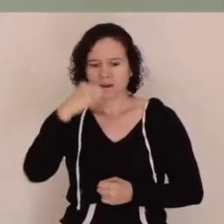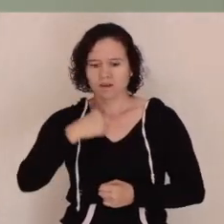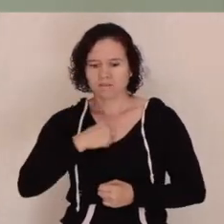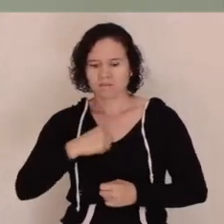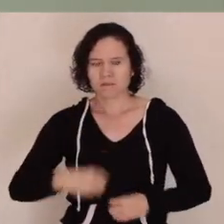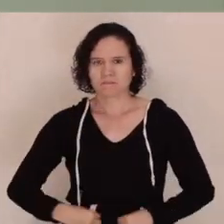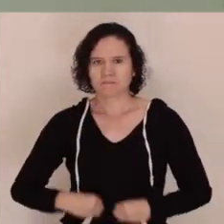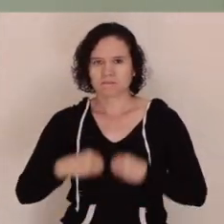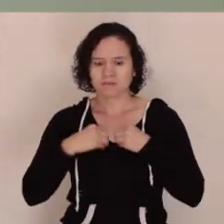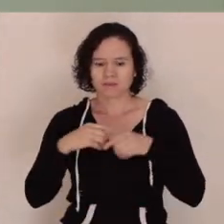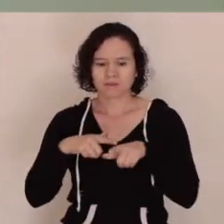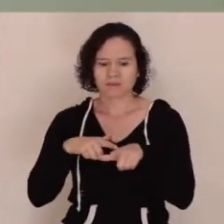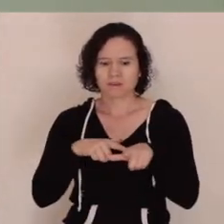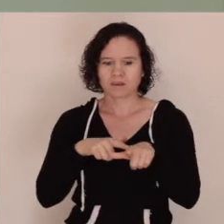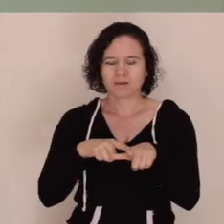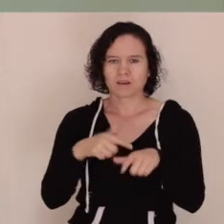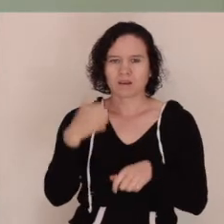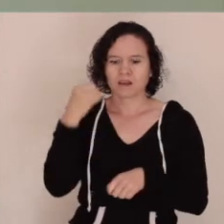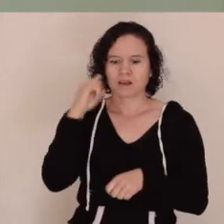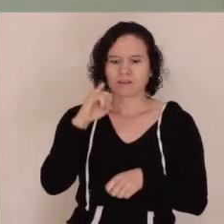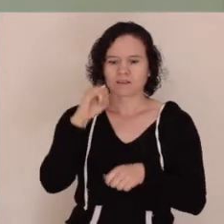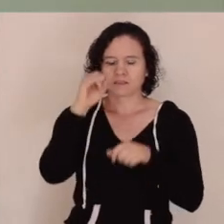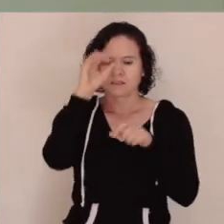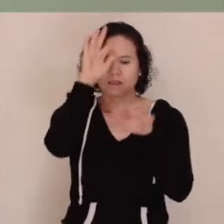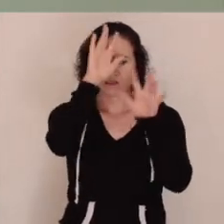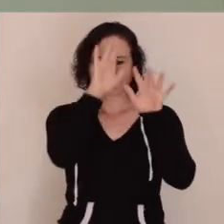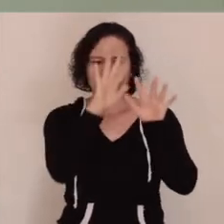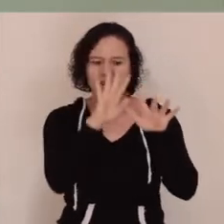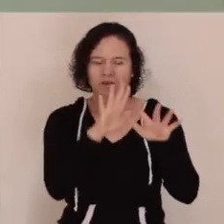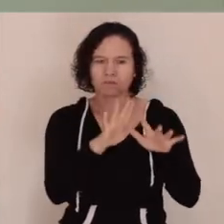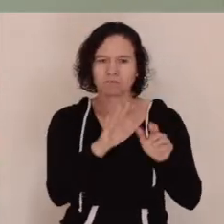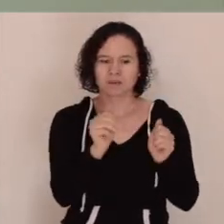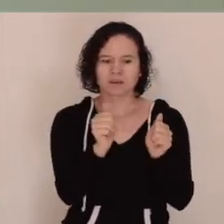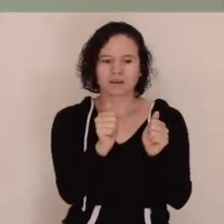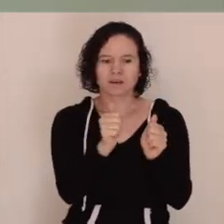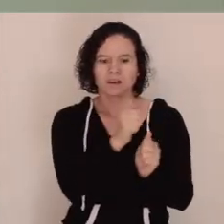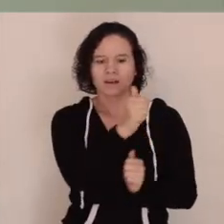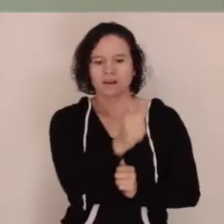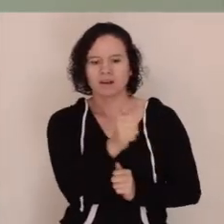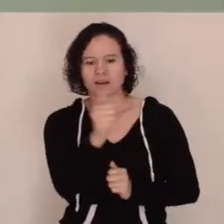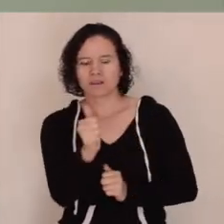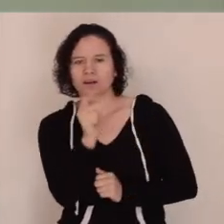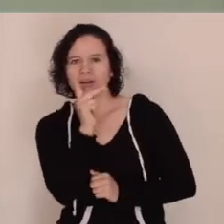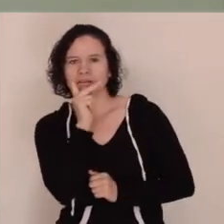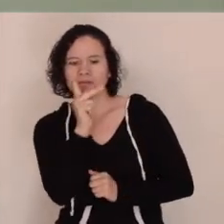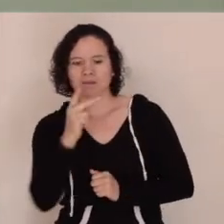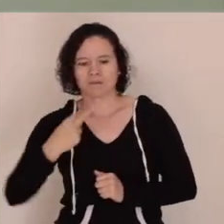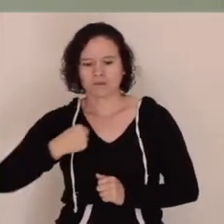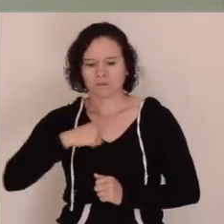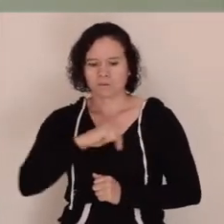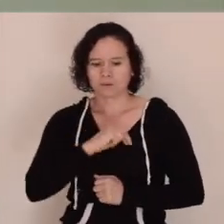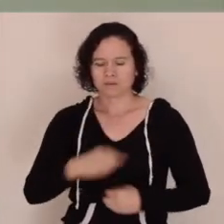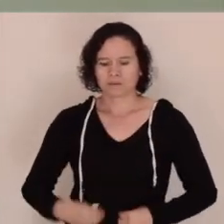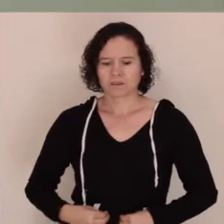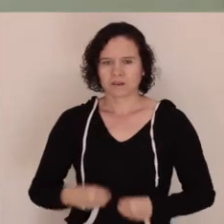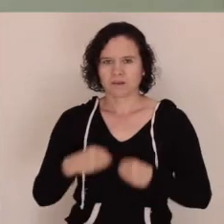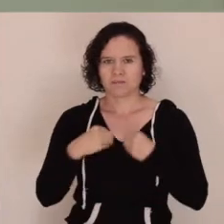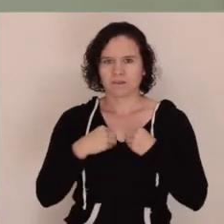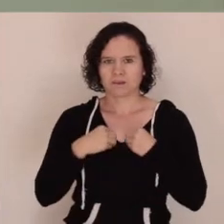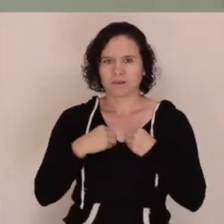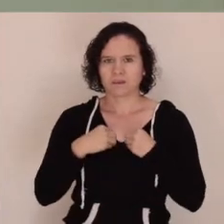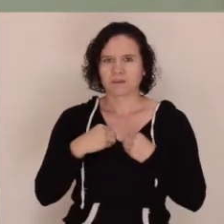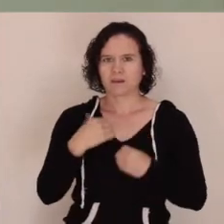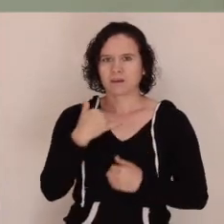pasos. Y así van iluminando cada palabra, pues, lo que es nuestra vida y nuestra respuesta a Dios.